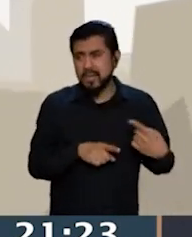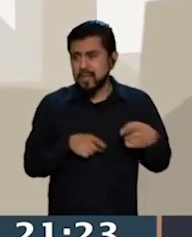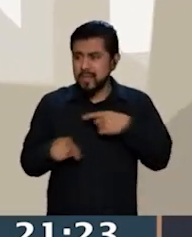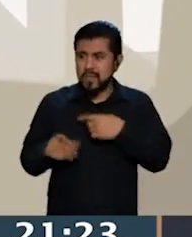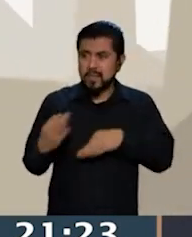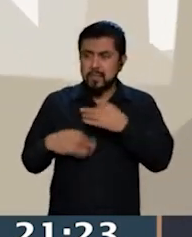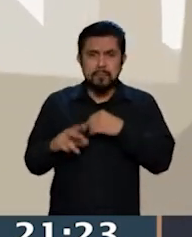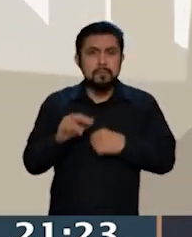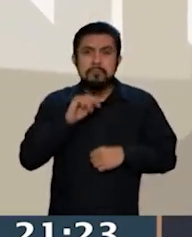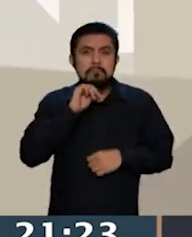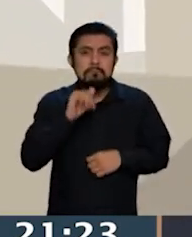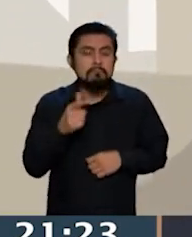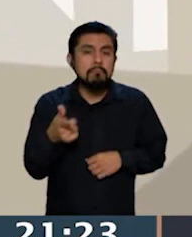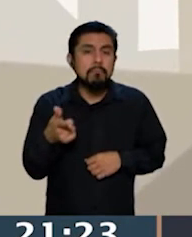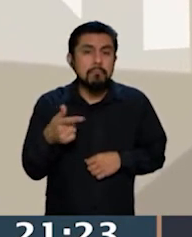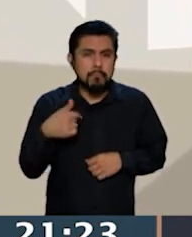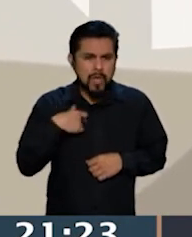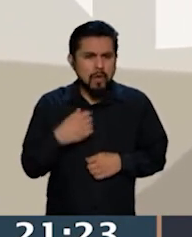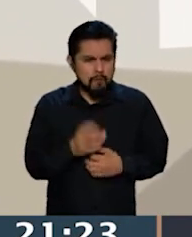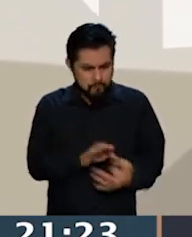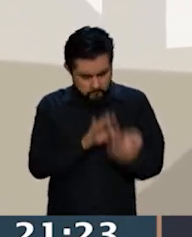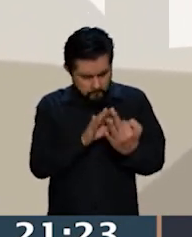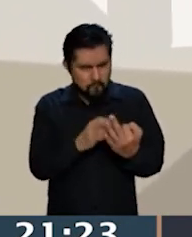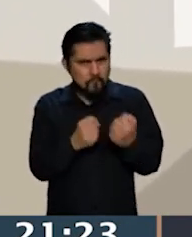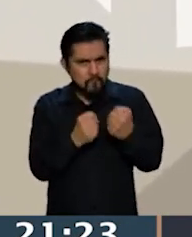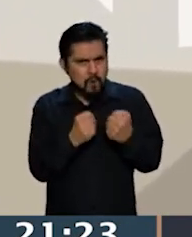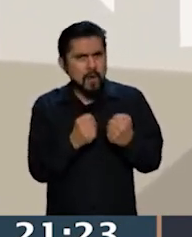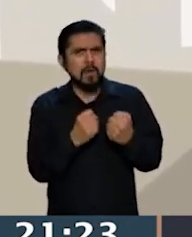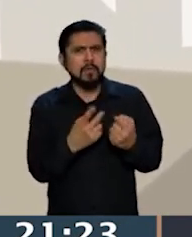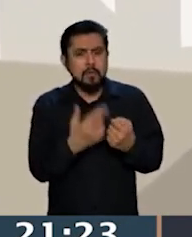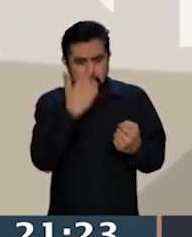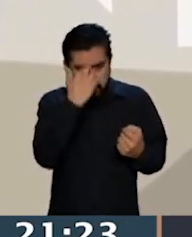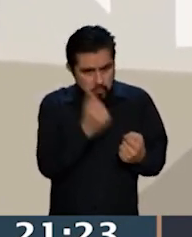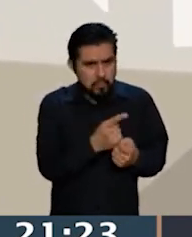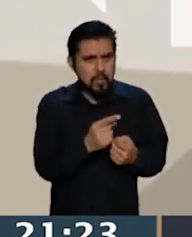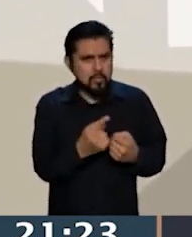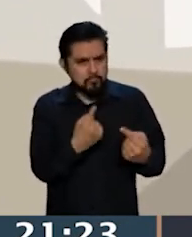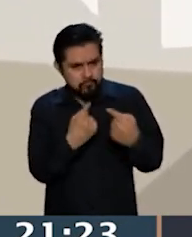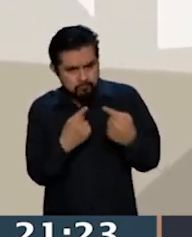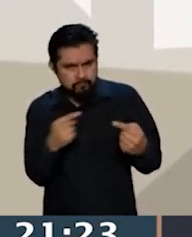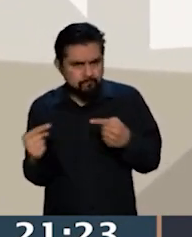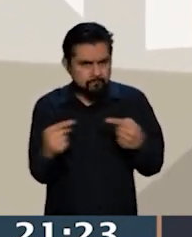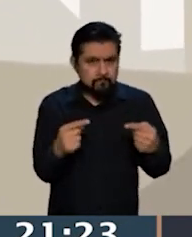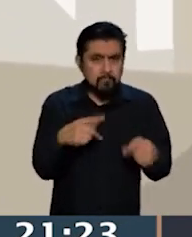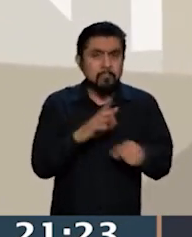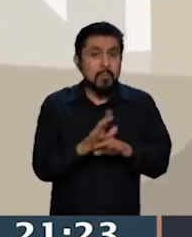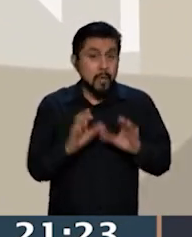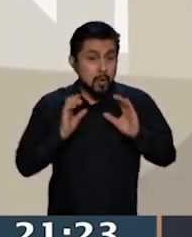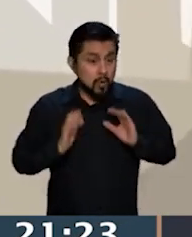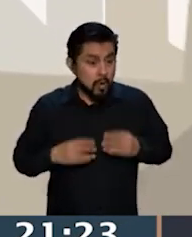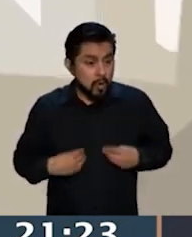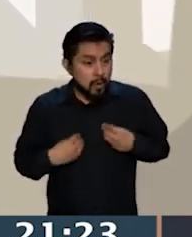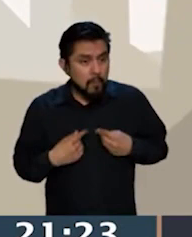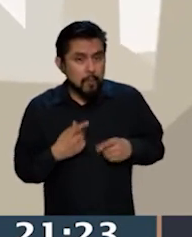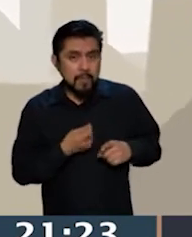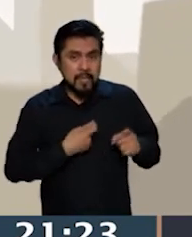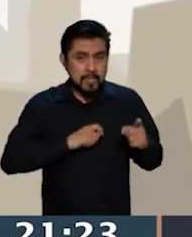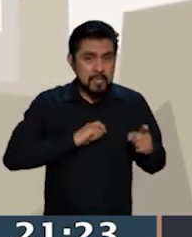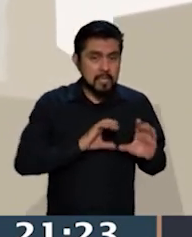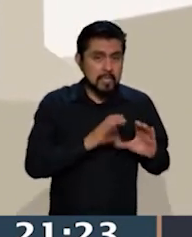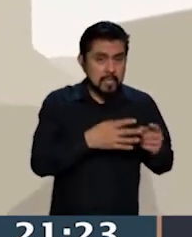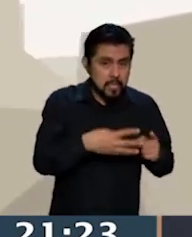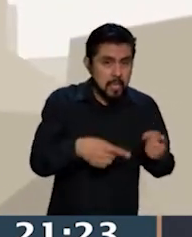fuertes, pero nunca metiéndonos con el color de piel, con la orientación sexual, con la condición de género, con la